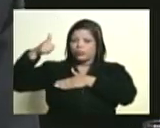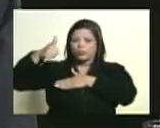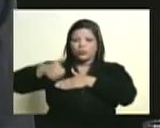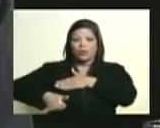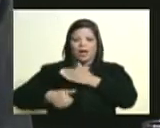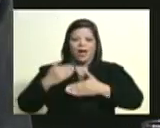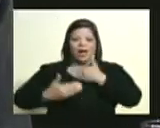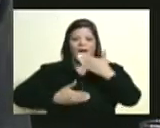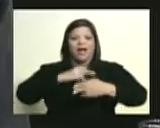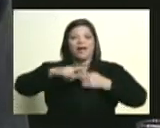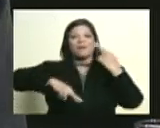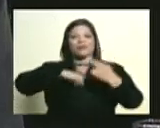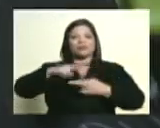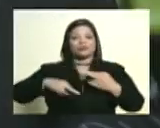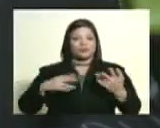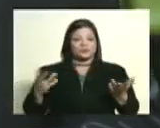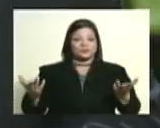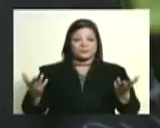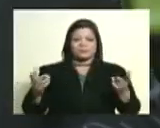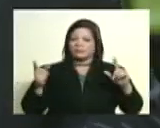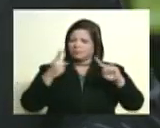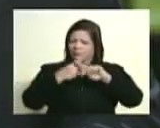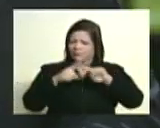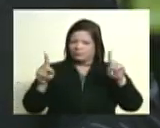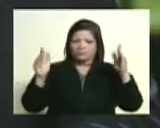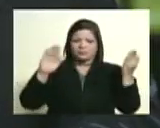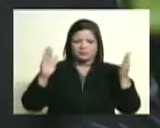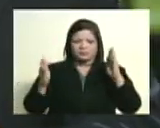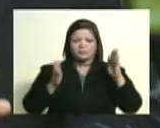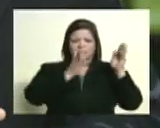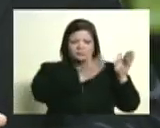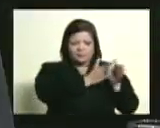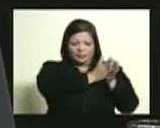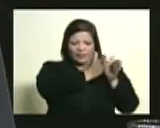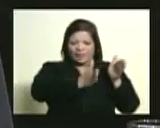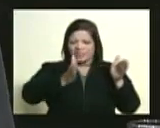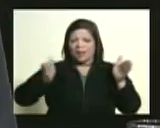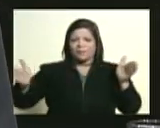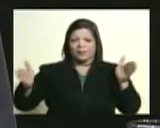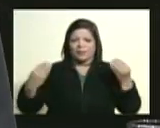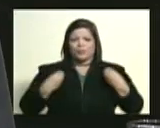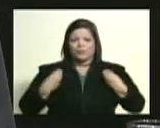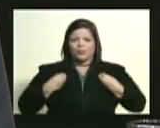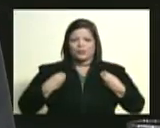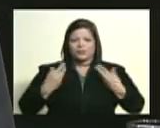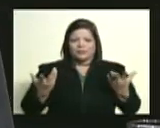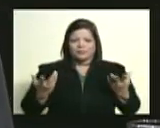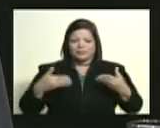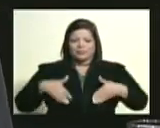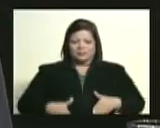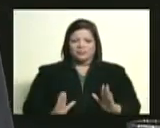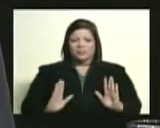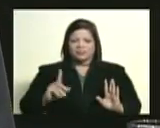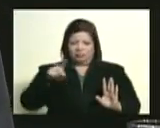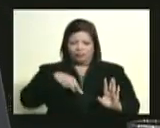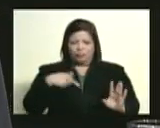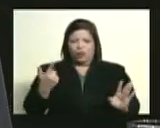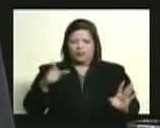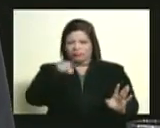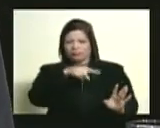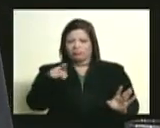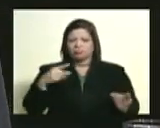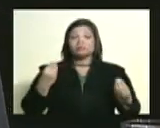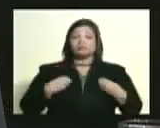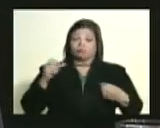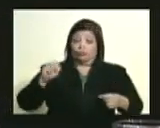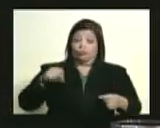años de revolución ¿pueden distinguirse de etapas en la vida de Bolívar? sí ¿los historiadores lo estudian así? por etapas sí, sí